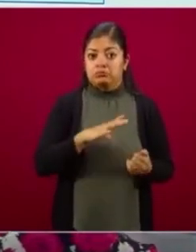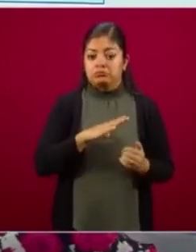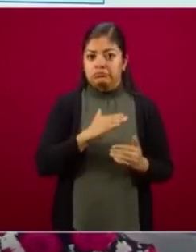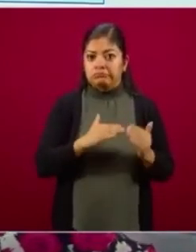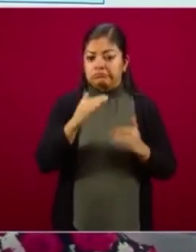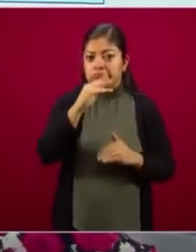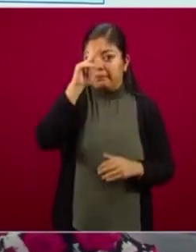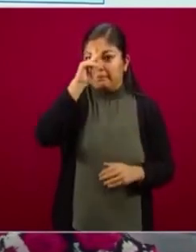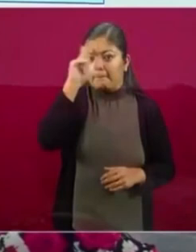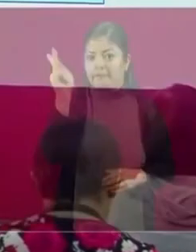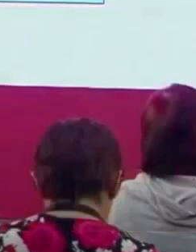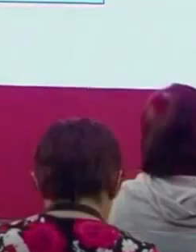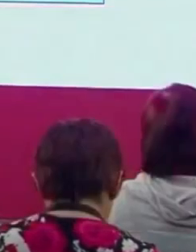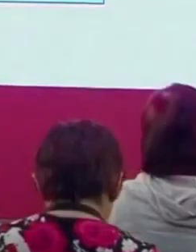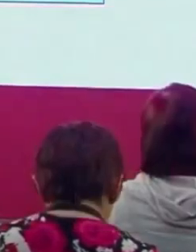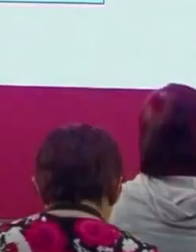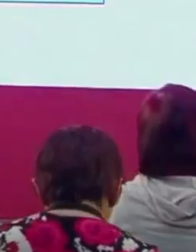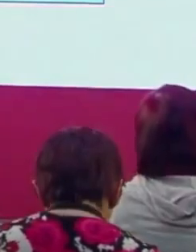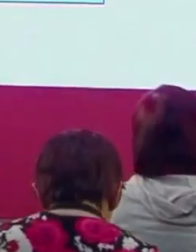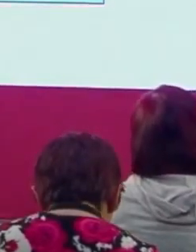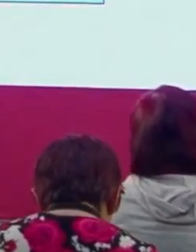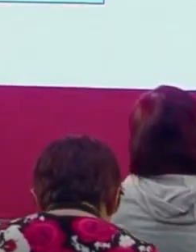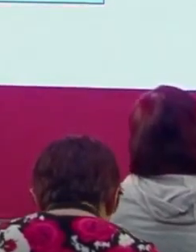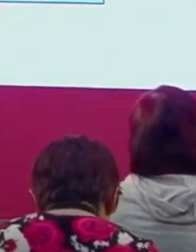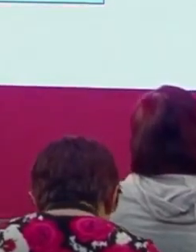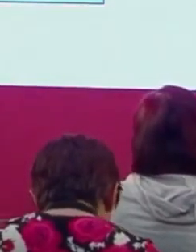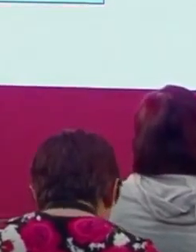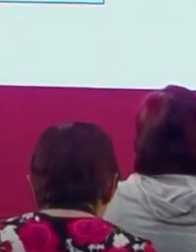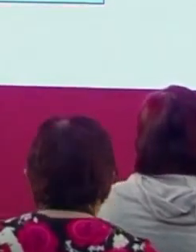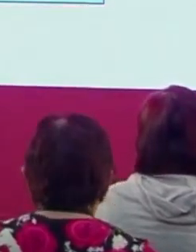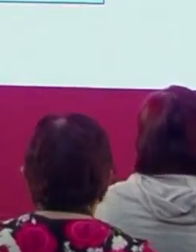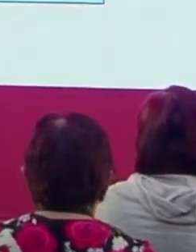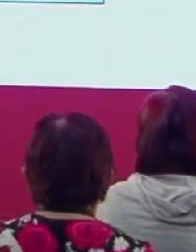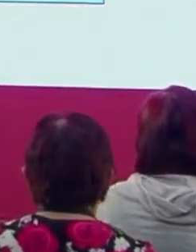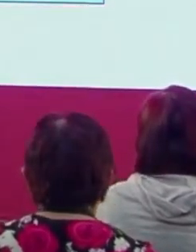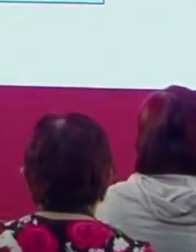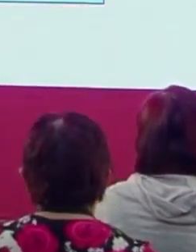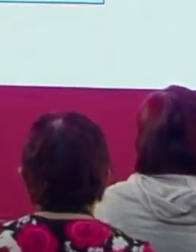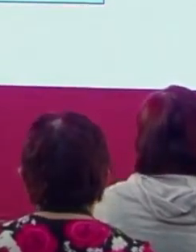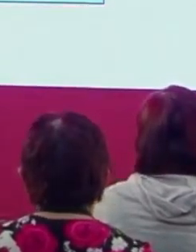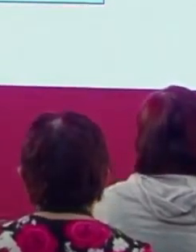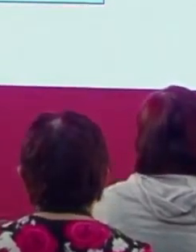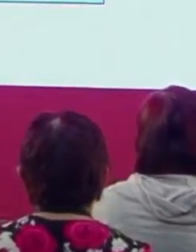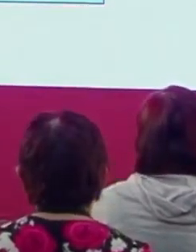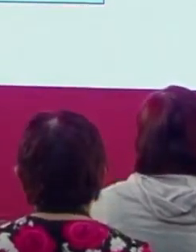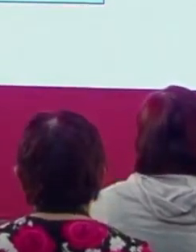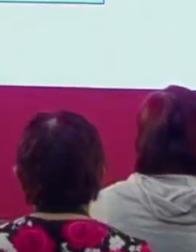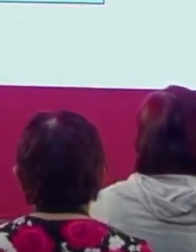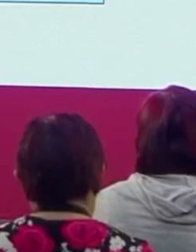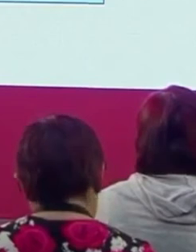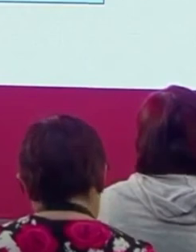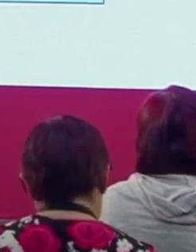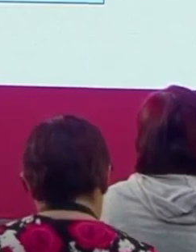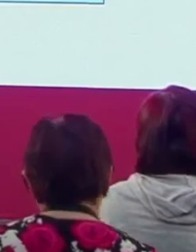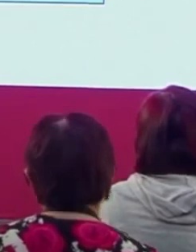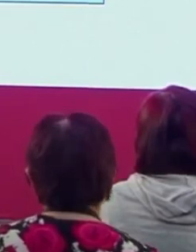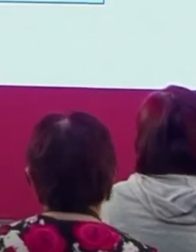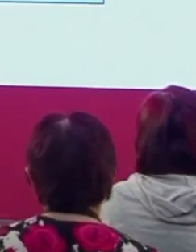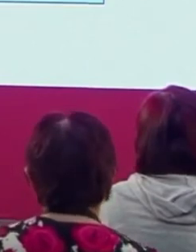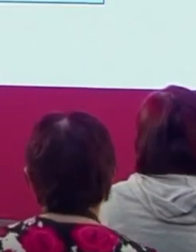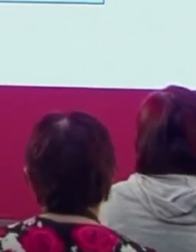población indígena superior al 40 por ciento. Y de ahí nace, una vez que contábamos con los